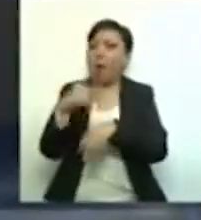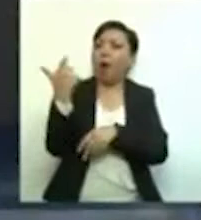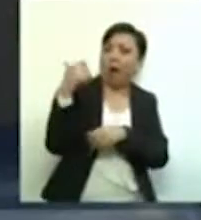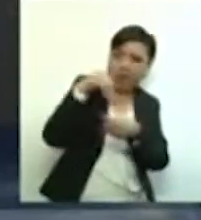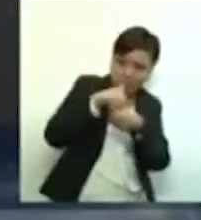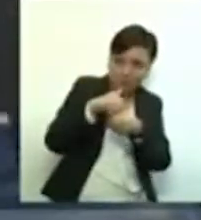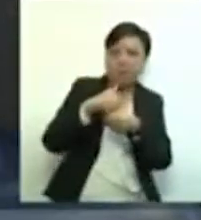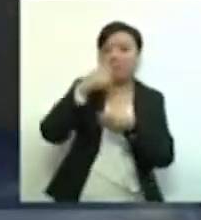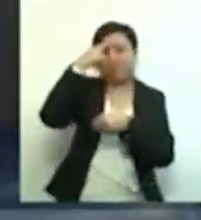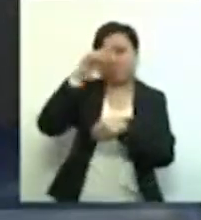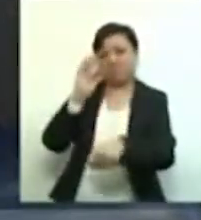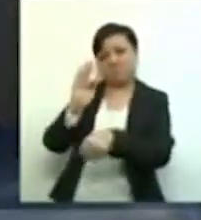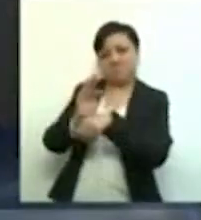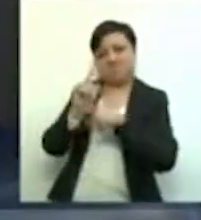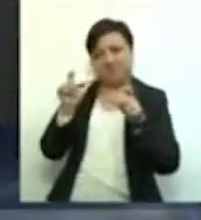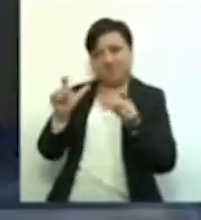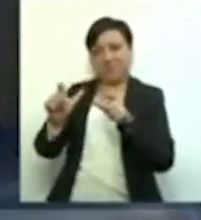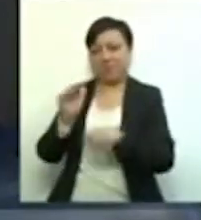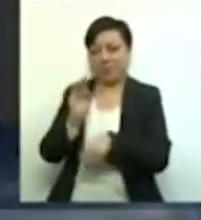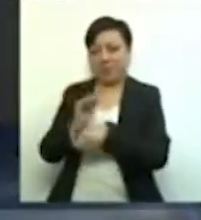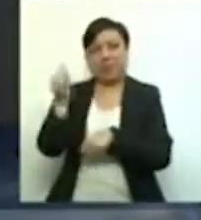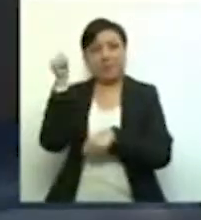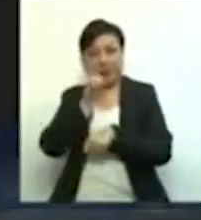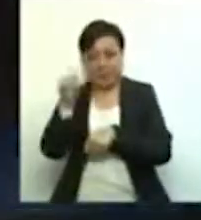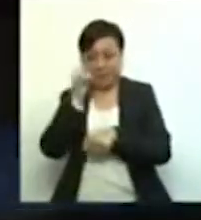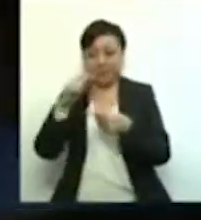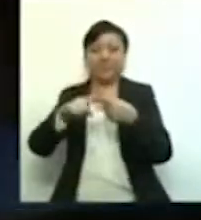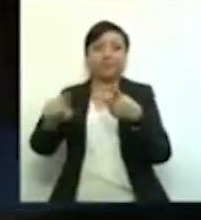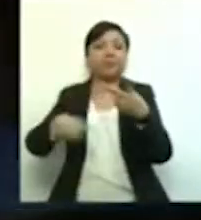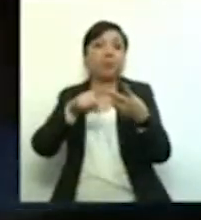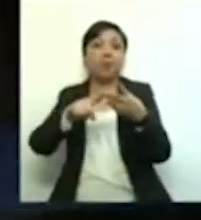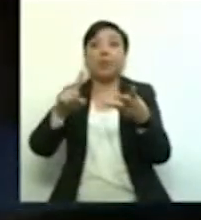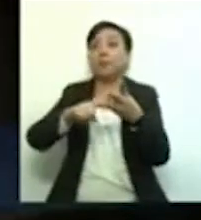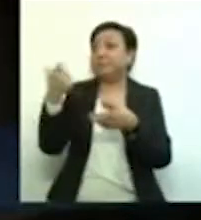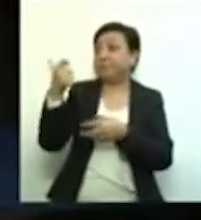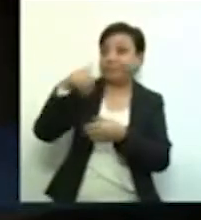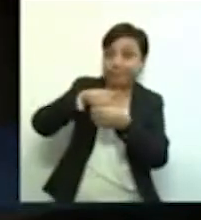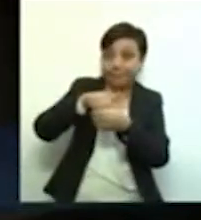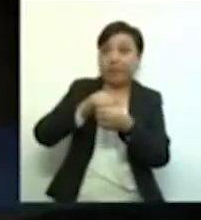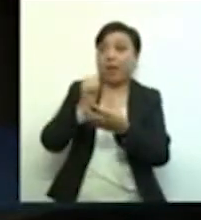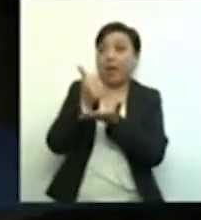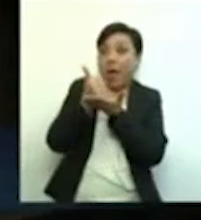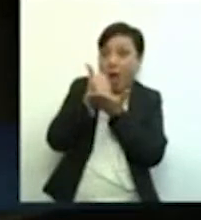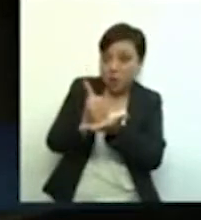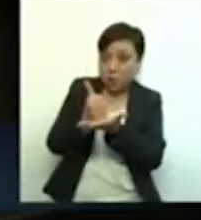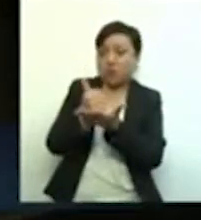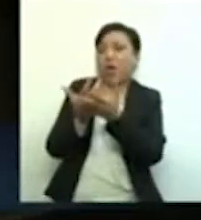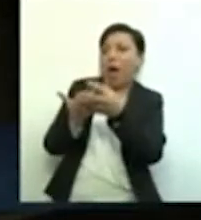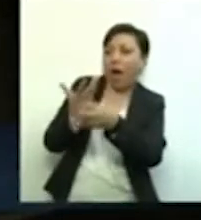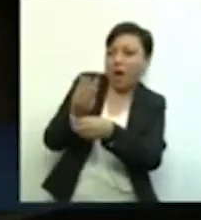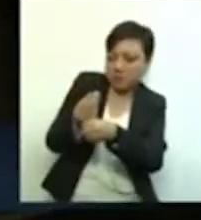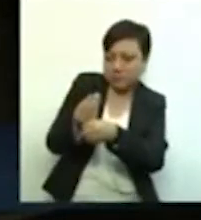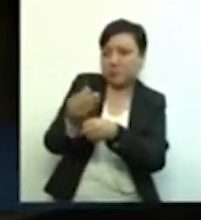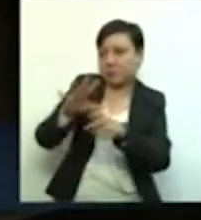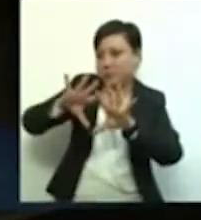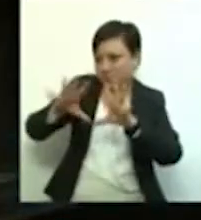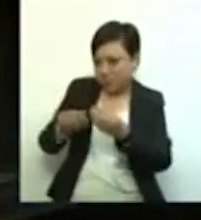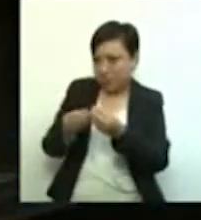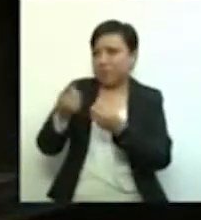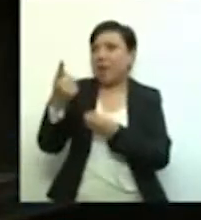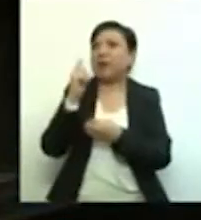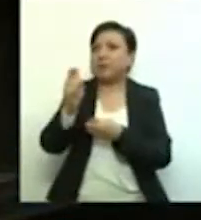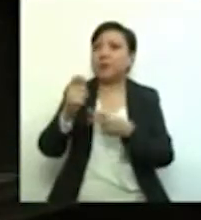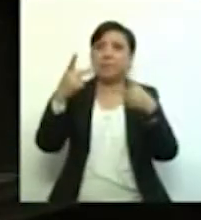defensores de derechos humanos. Desaparece el Fondo de Ayuda, Asistencia y Reparación Integral que tiene por objeto que el Estado asuma la